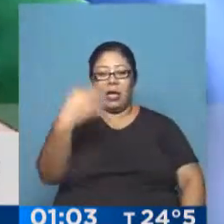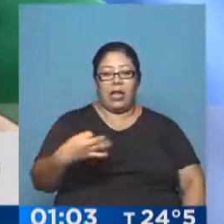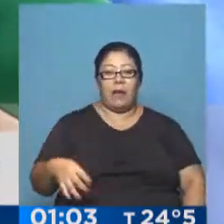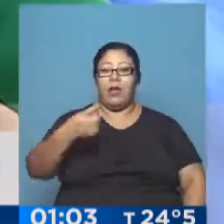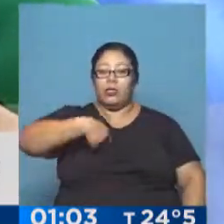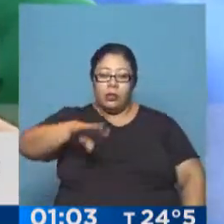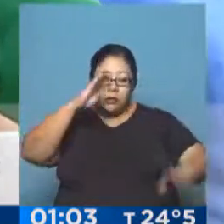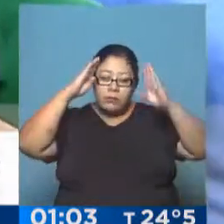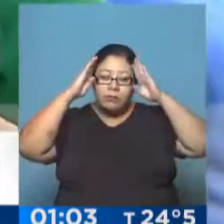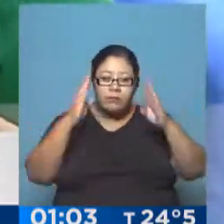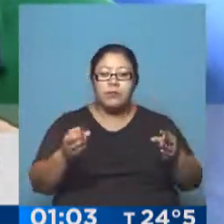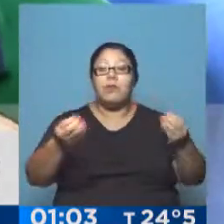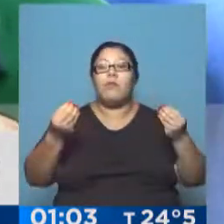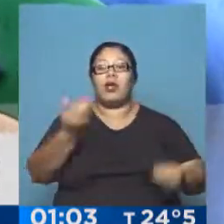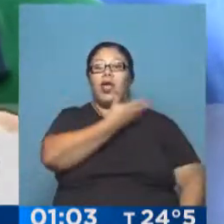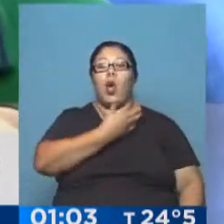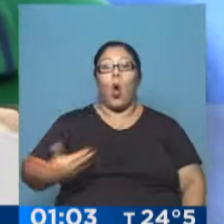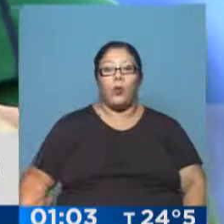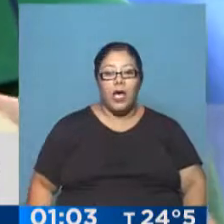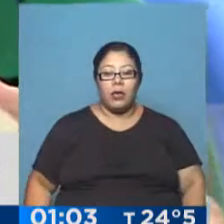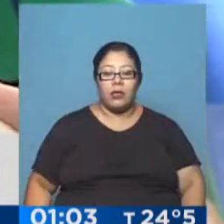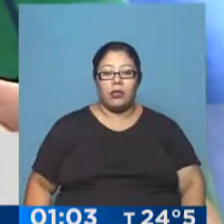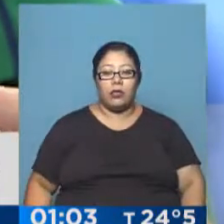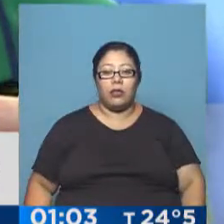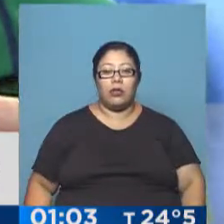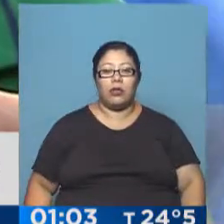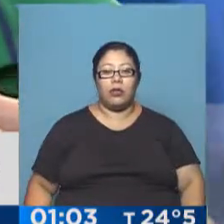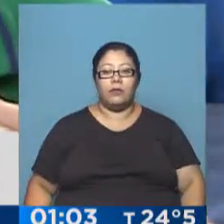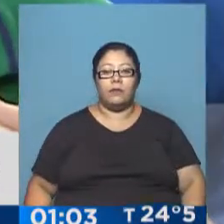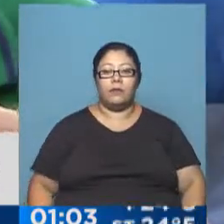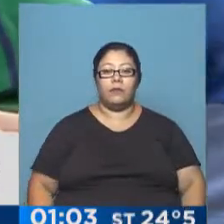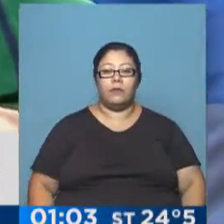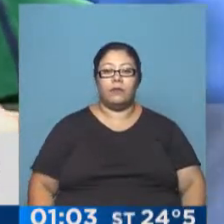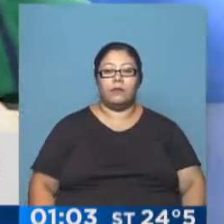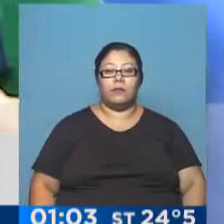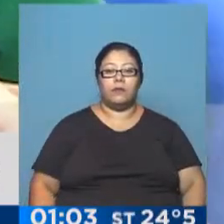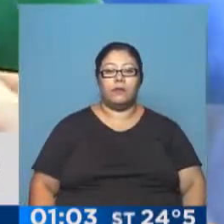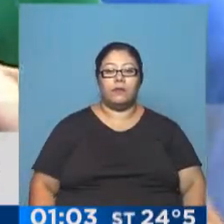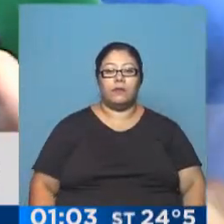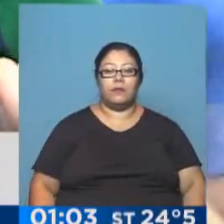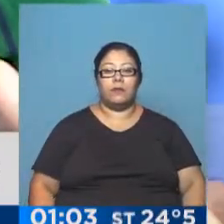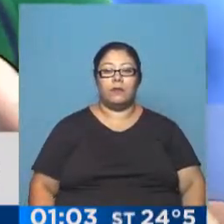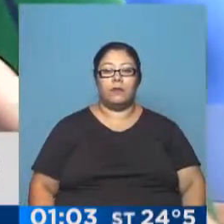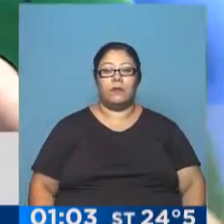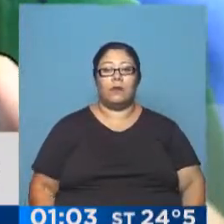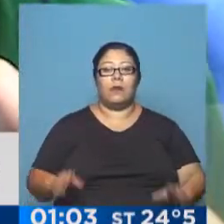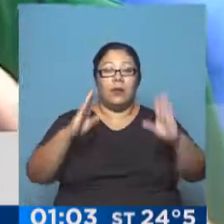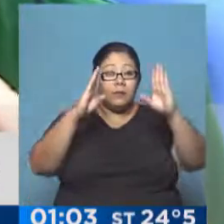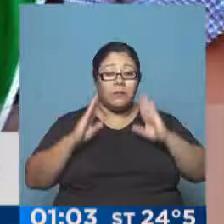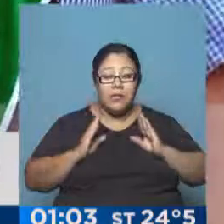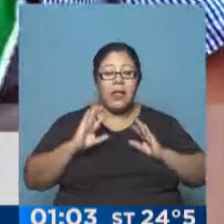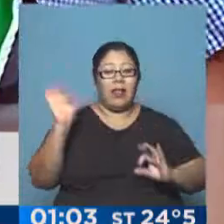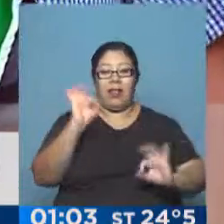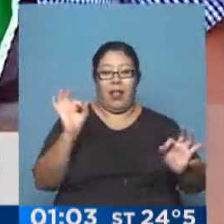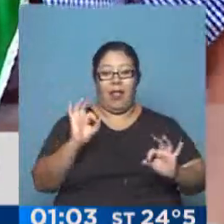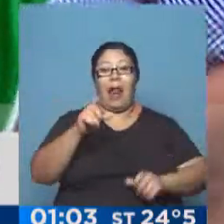en eso, porque este gobierno no va a hacer una sola señal, un solo gesto en favor de los trabajadores y del